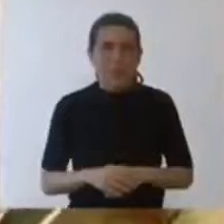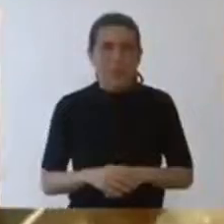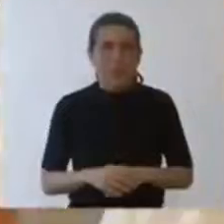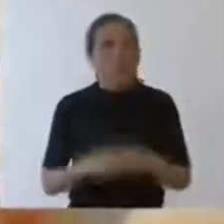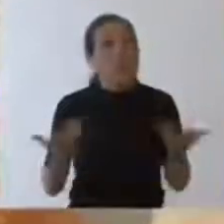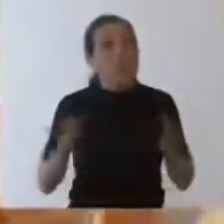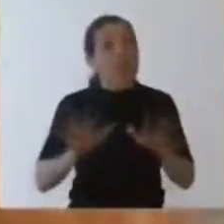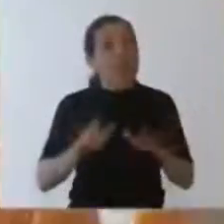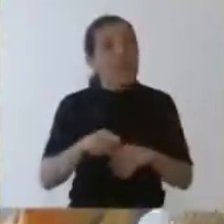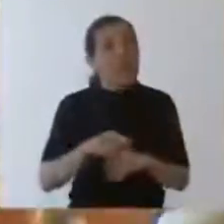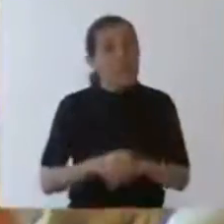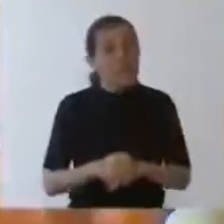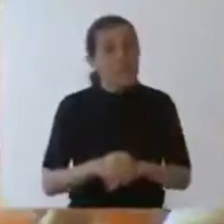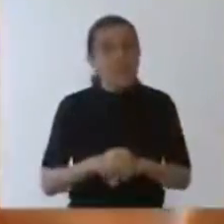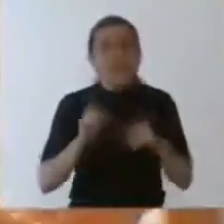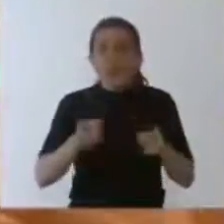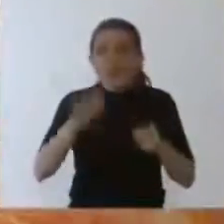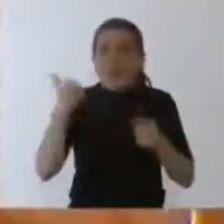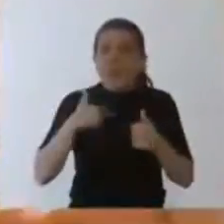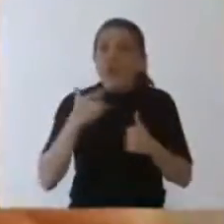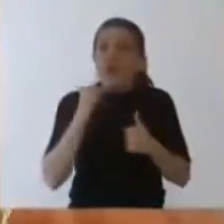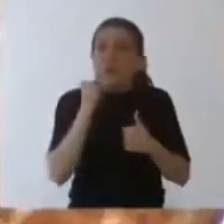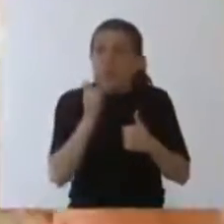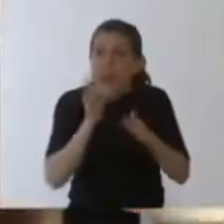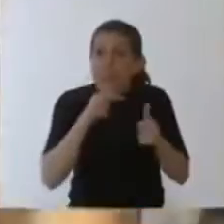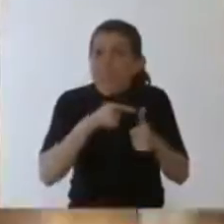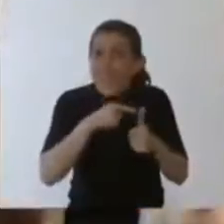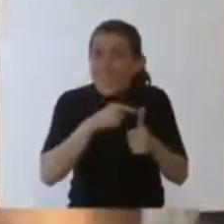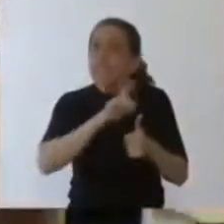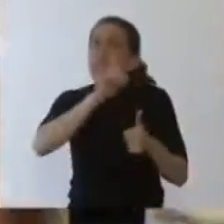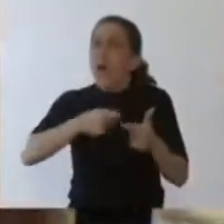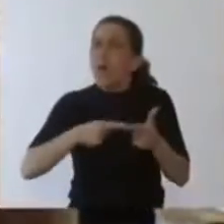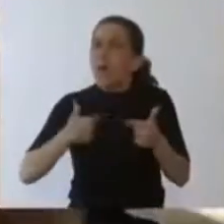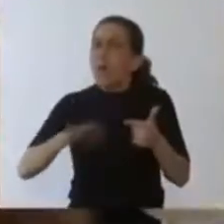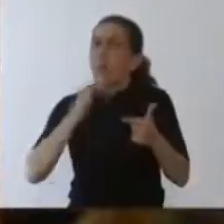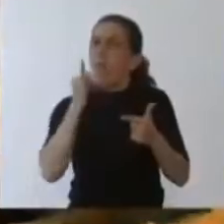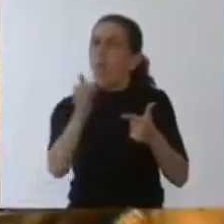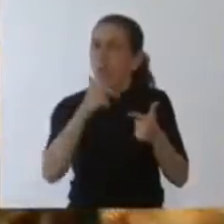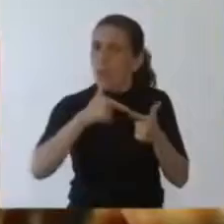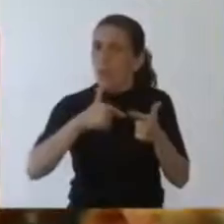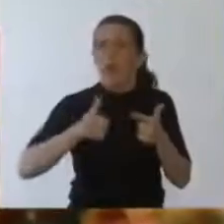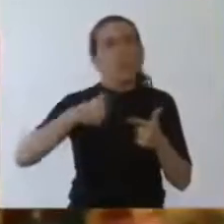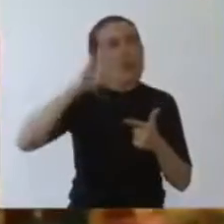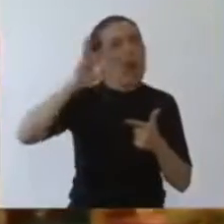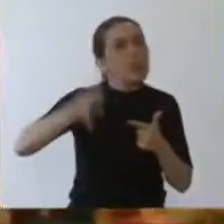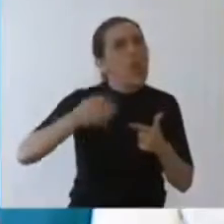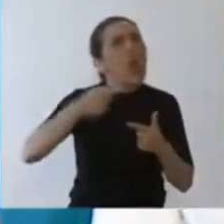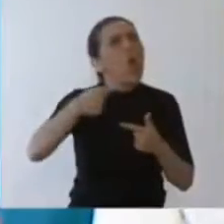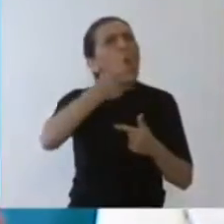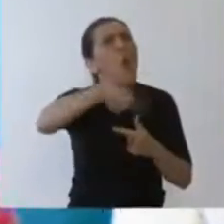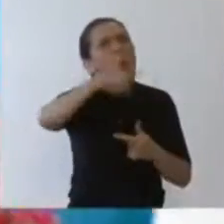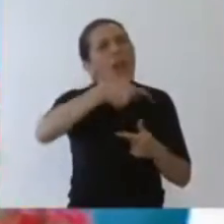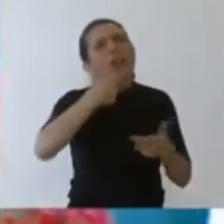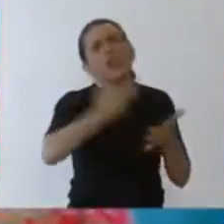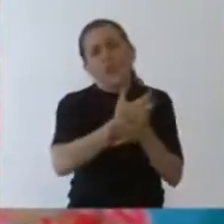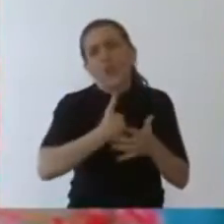Y así, así como les digo esto, también les digo, yo sé que los jubilados la están pasando